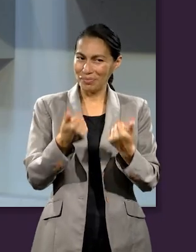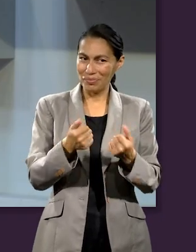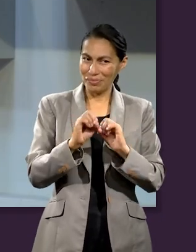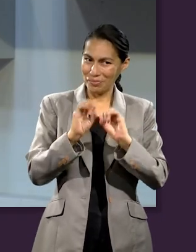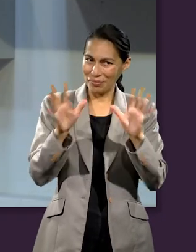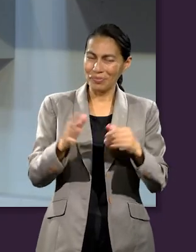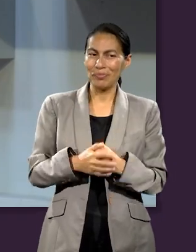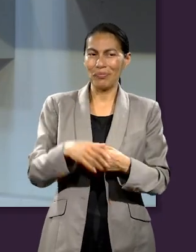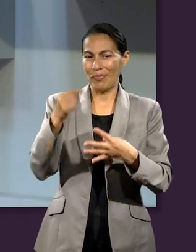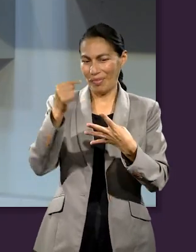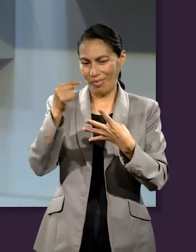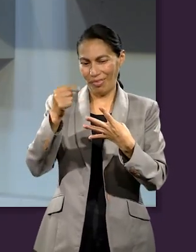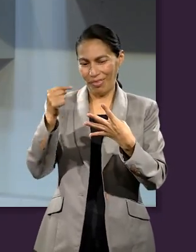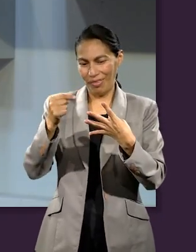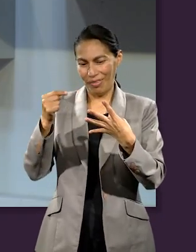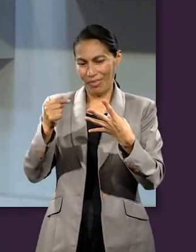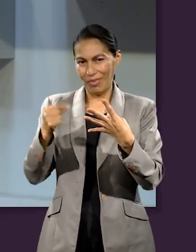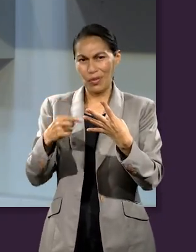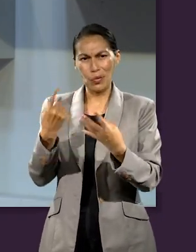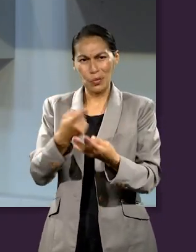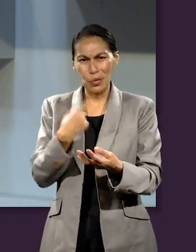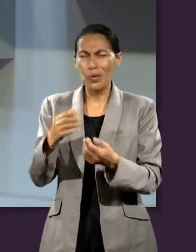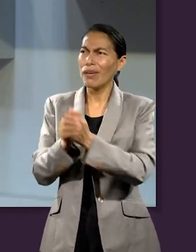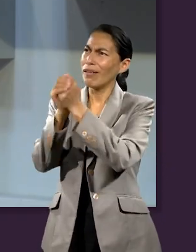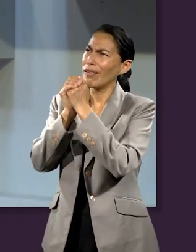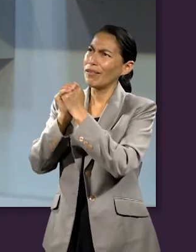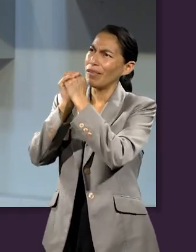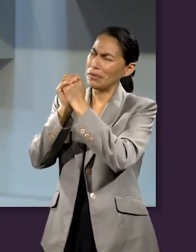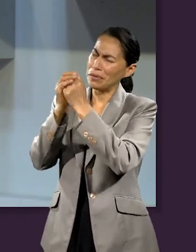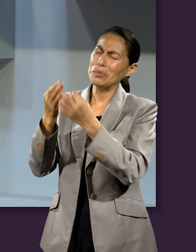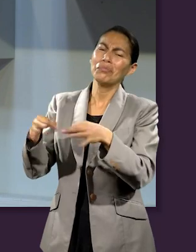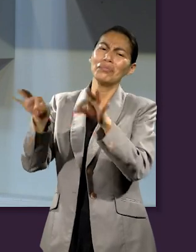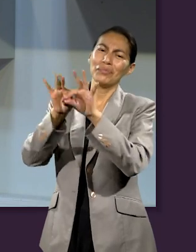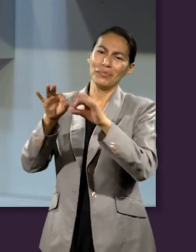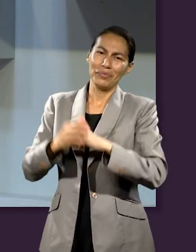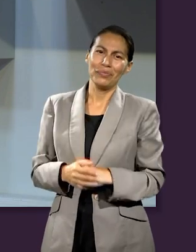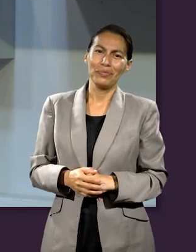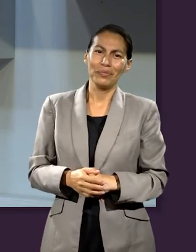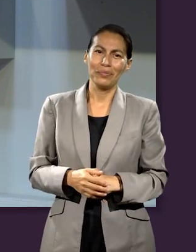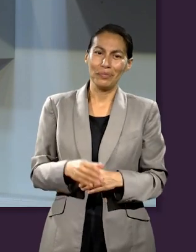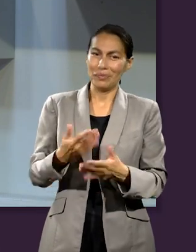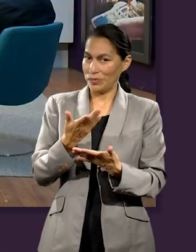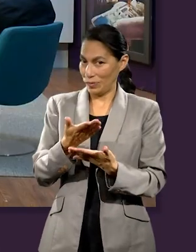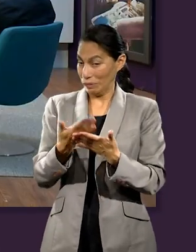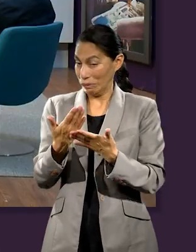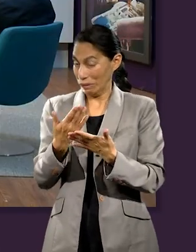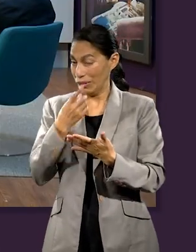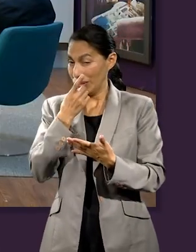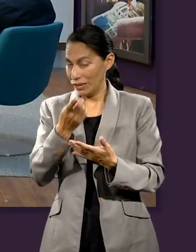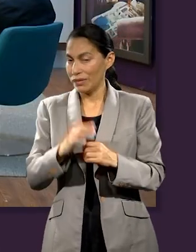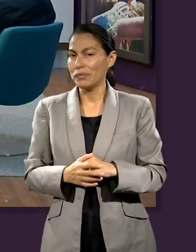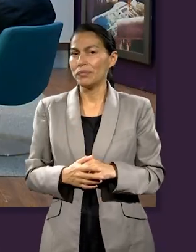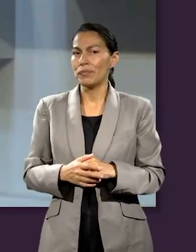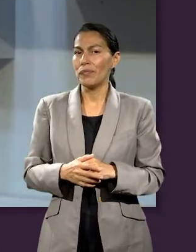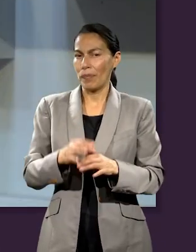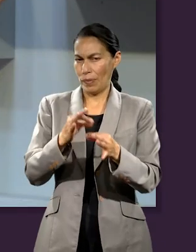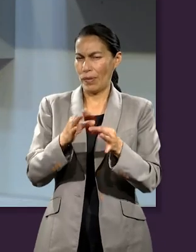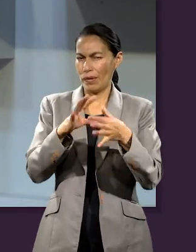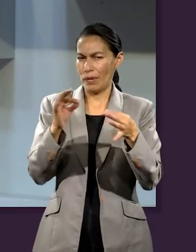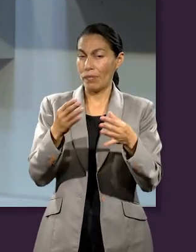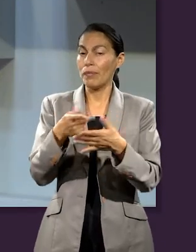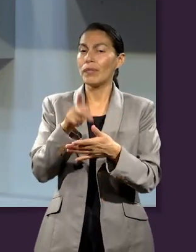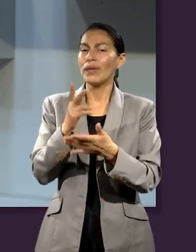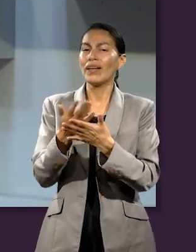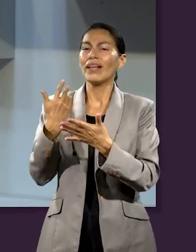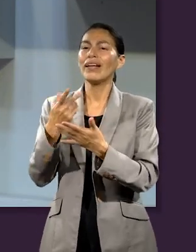marcar acciones específicas en lo que concebimos como adoración. Y voy a regresar con lo que acabas de decir en un momento más, pero